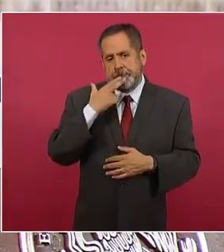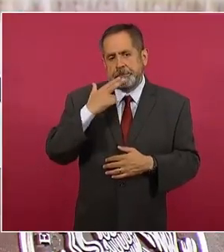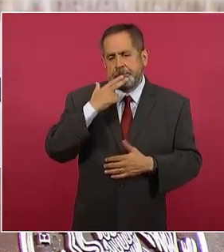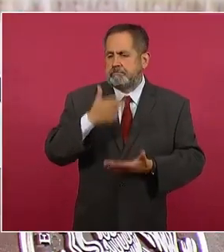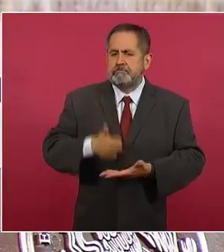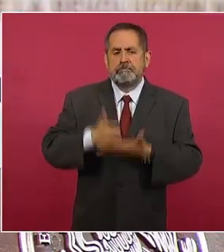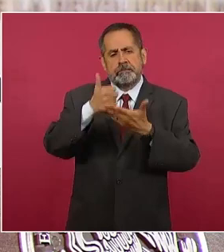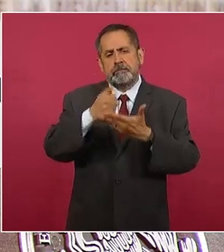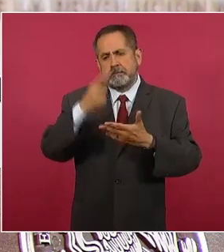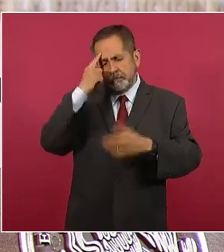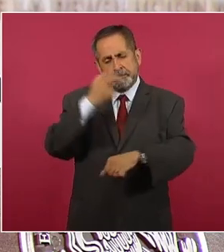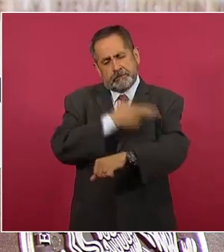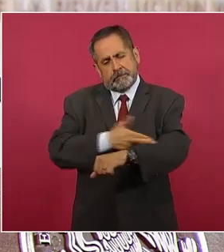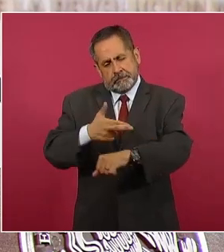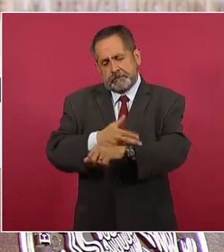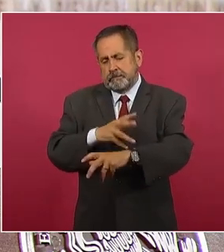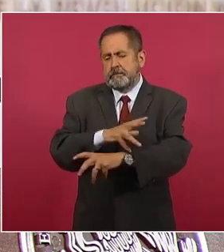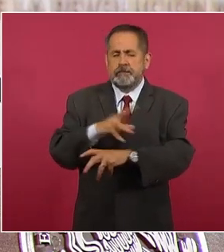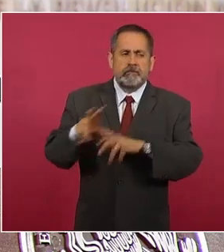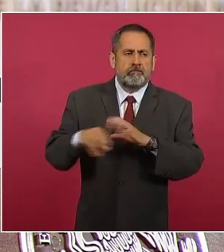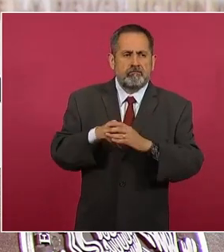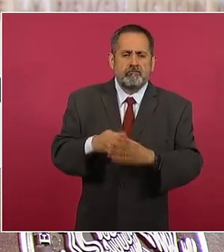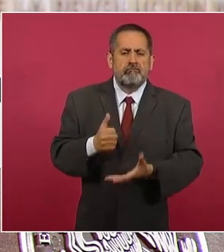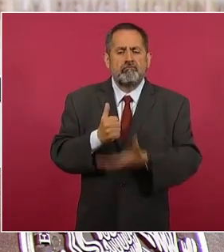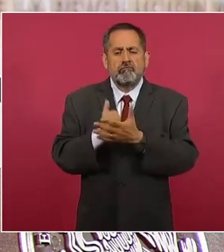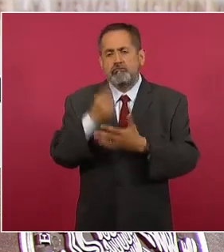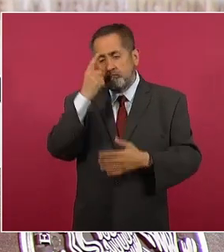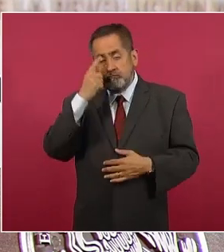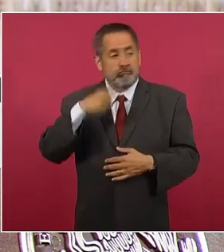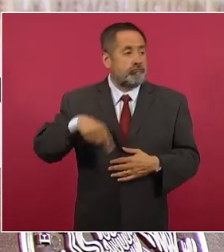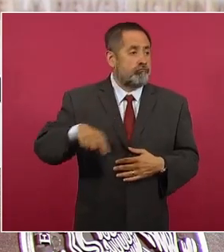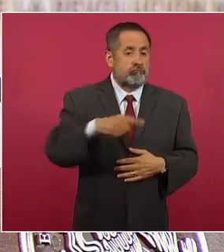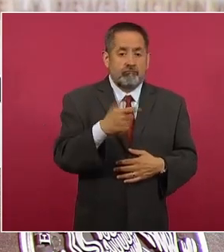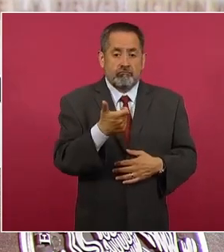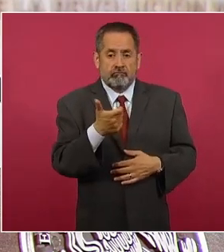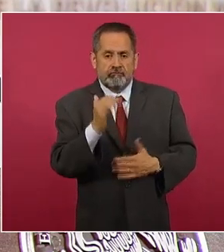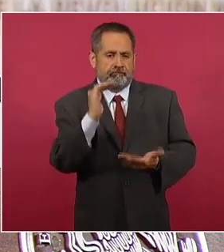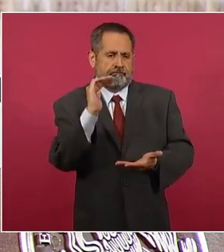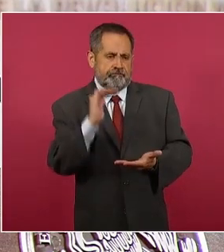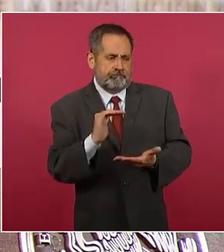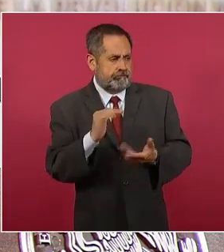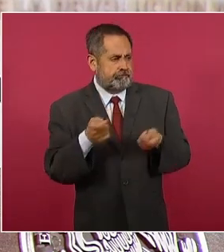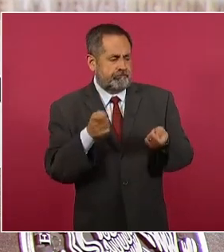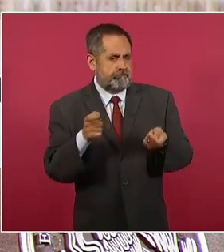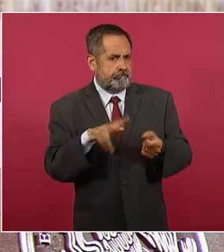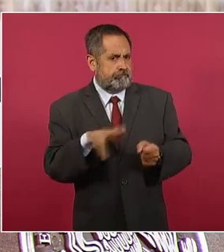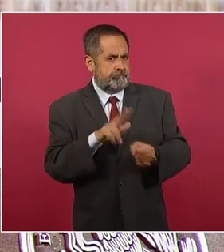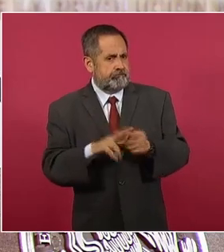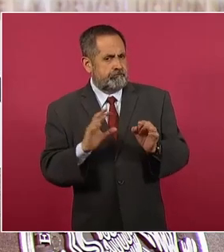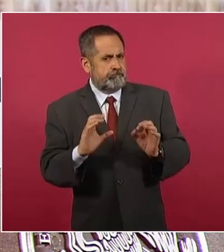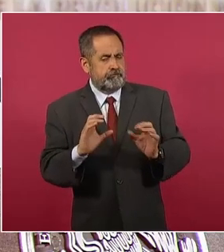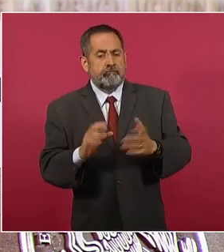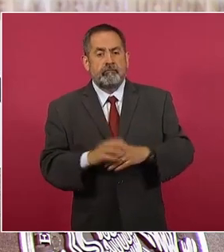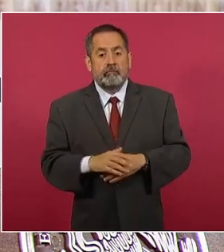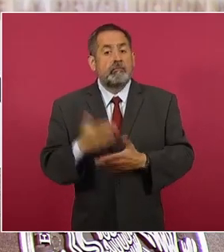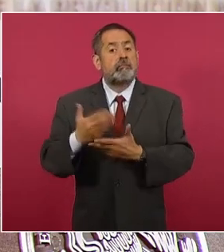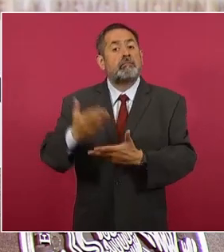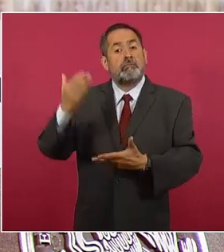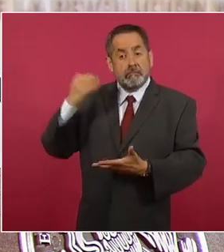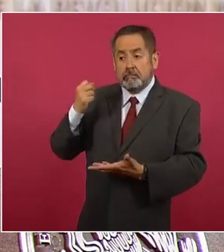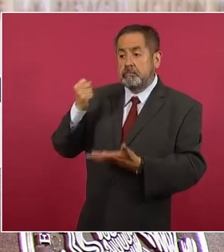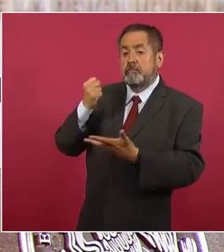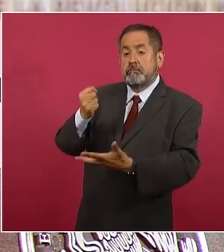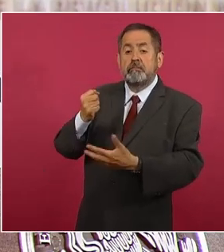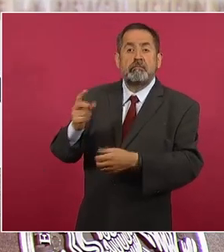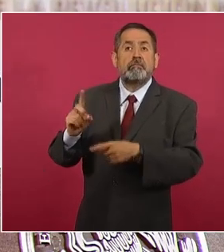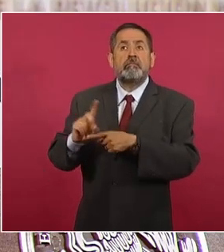en una medida significativa a la contención de la inflación, ya estaban en el presupuesto desde